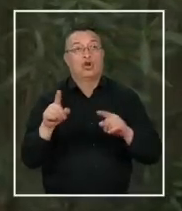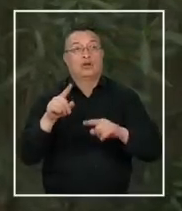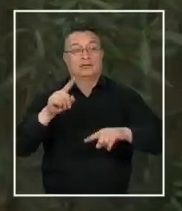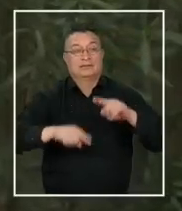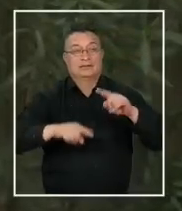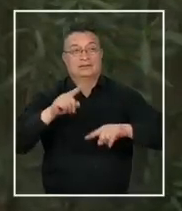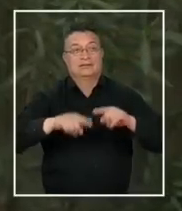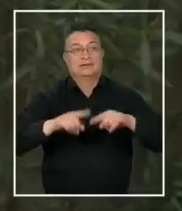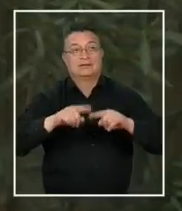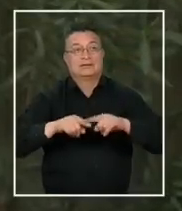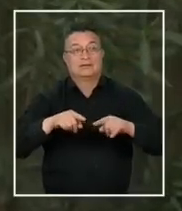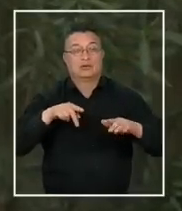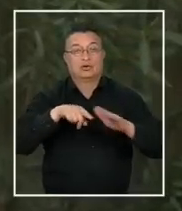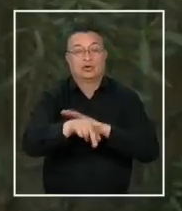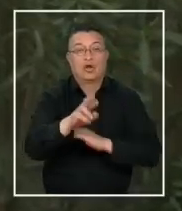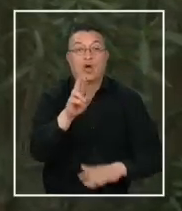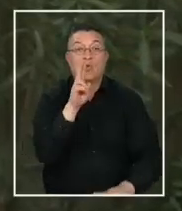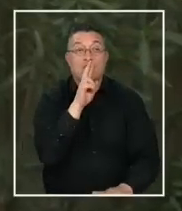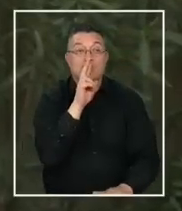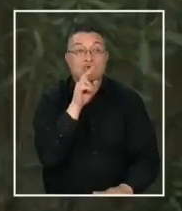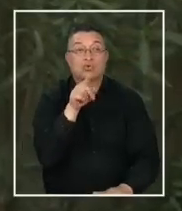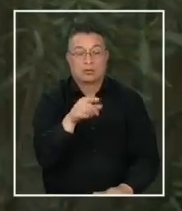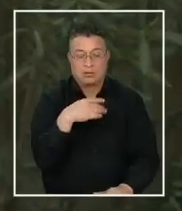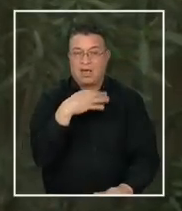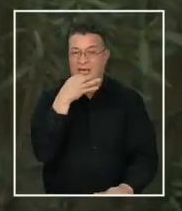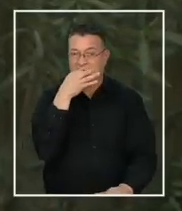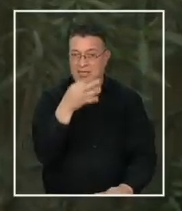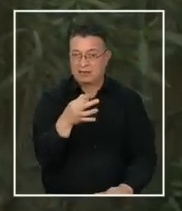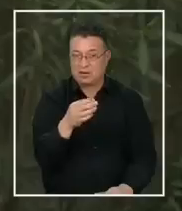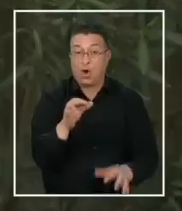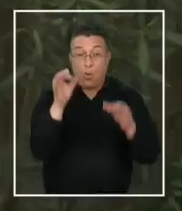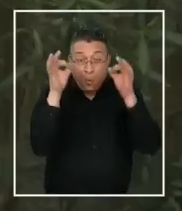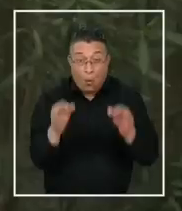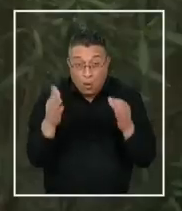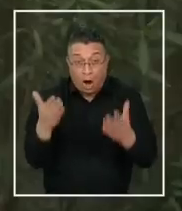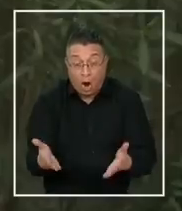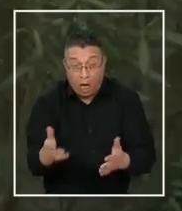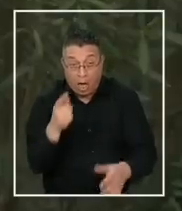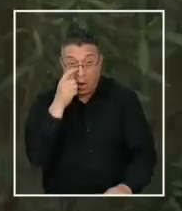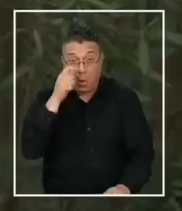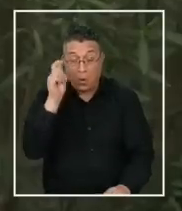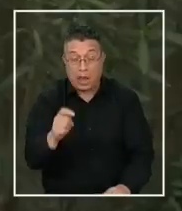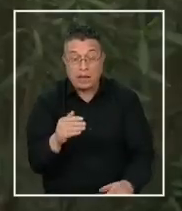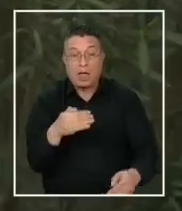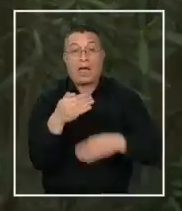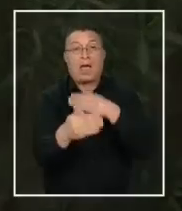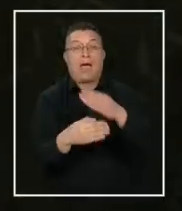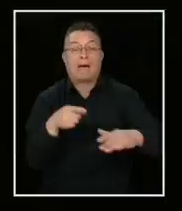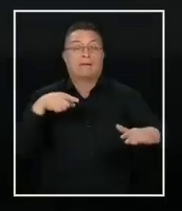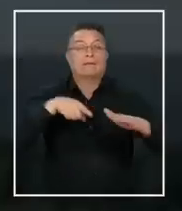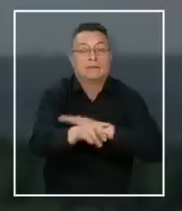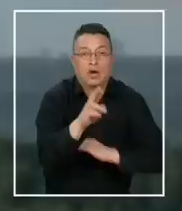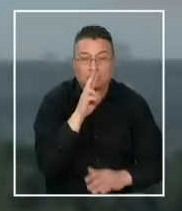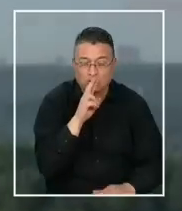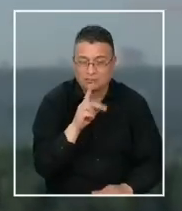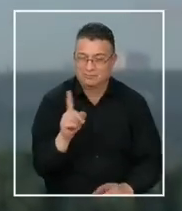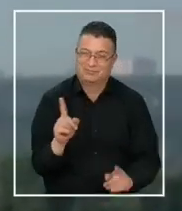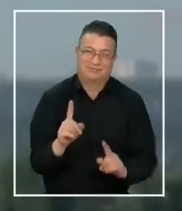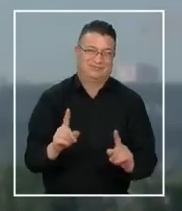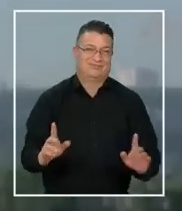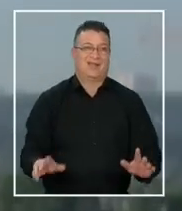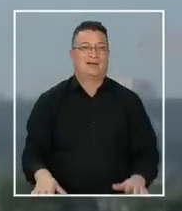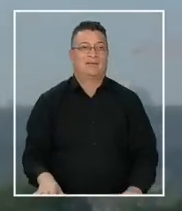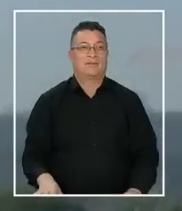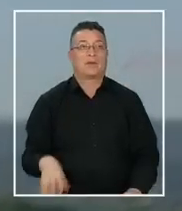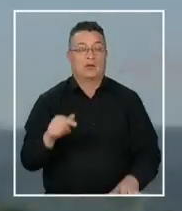territorio ruso. Y dificulta un poco que justo en este momento Ucrania esté avanzando hacia territorio ruso. Drones